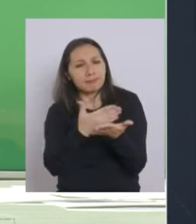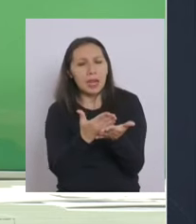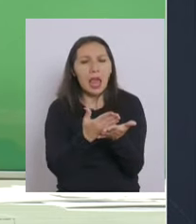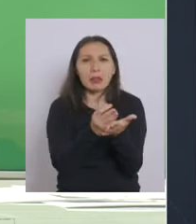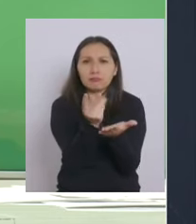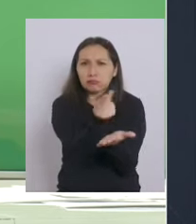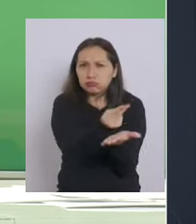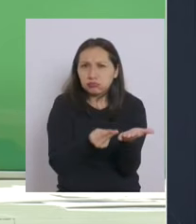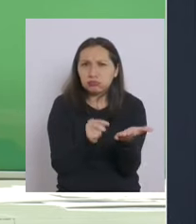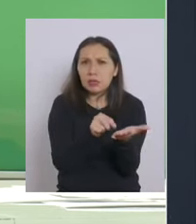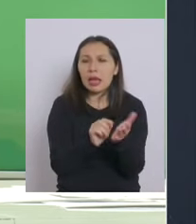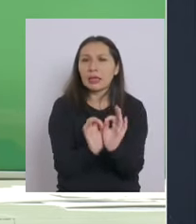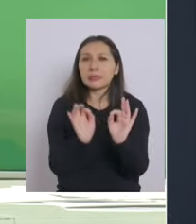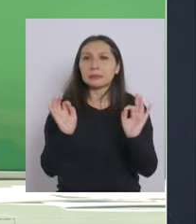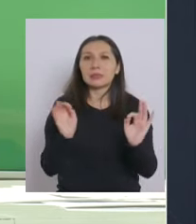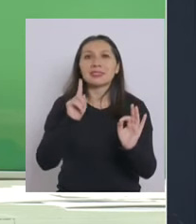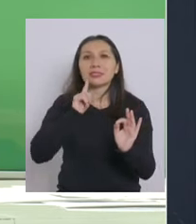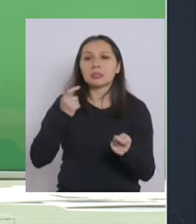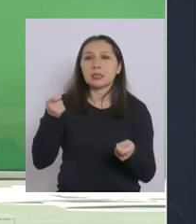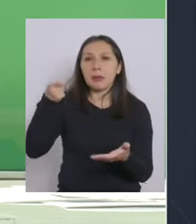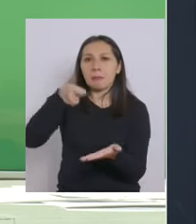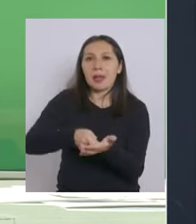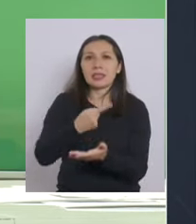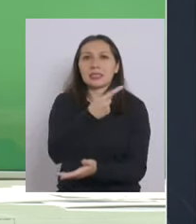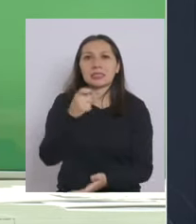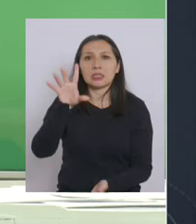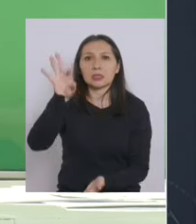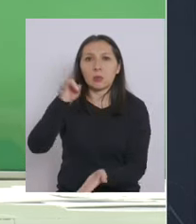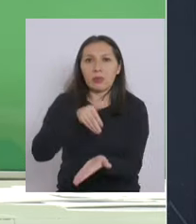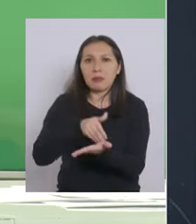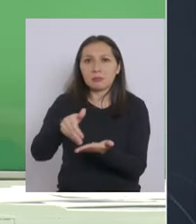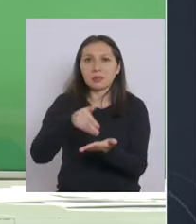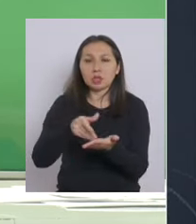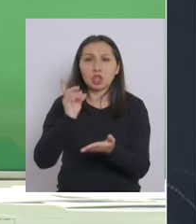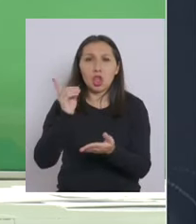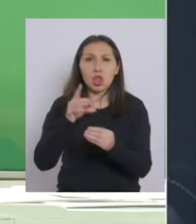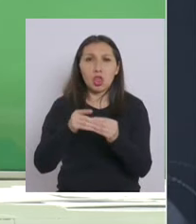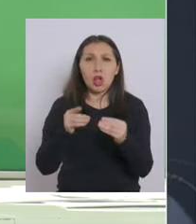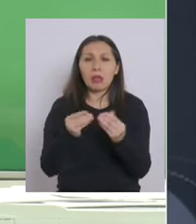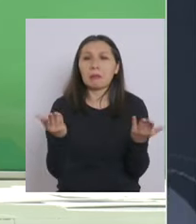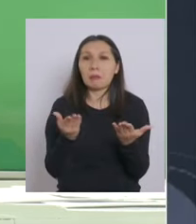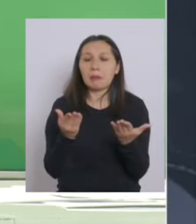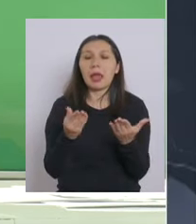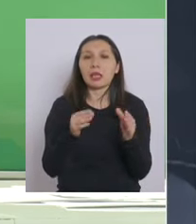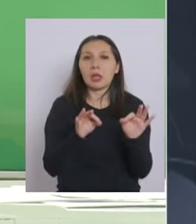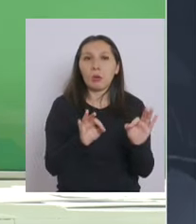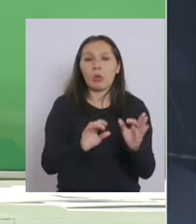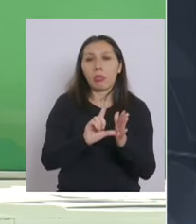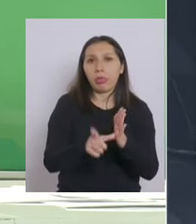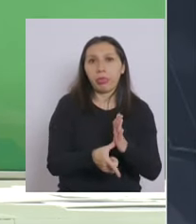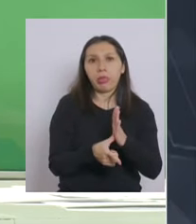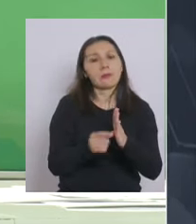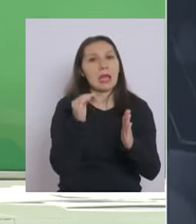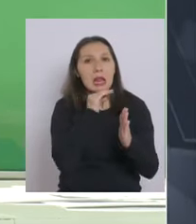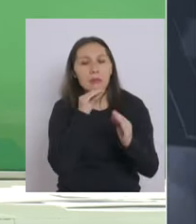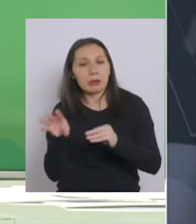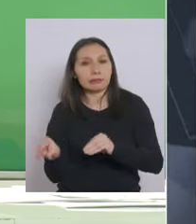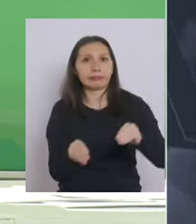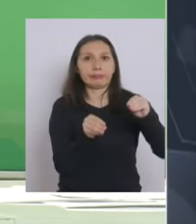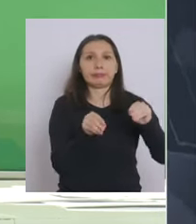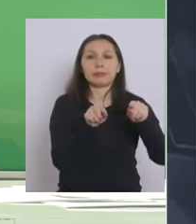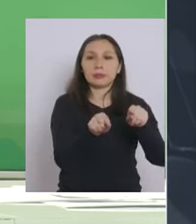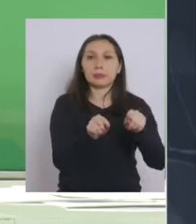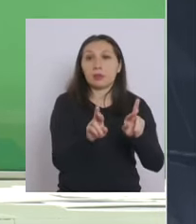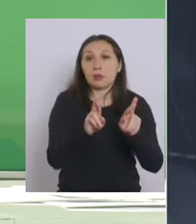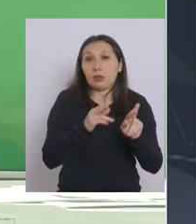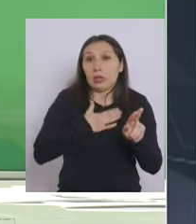plan especial que tiene un financiamiento de 150 millones de dólares justamente para atrapar este retraso con ello